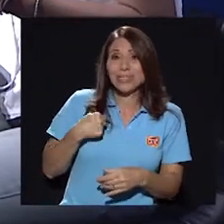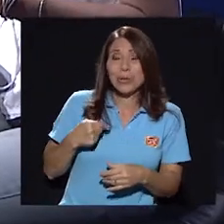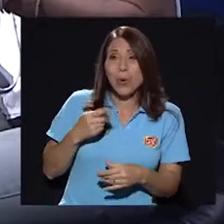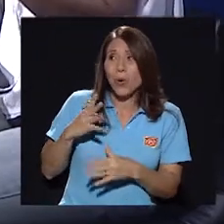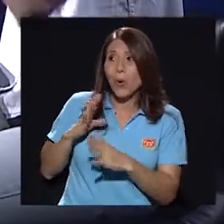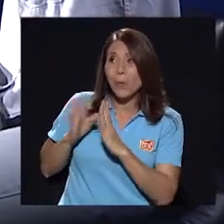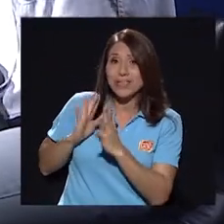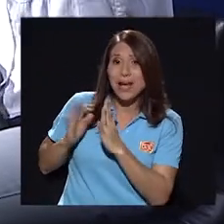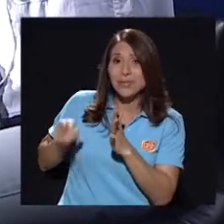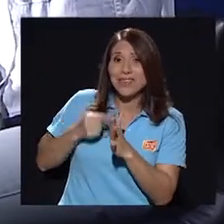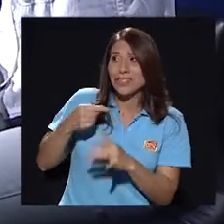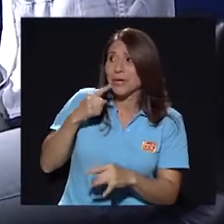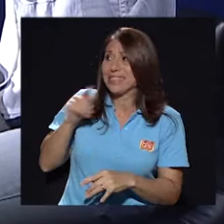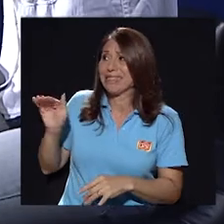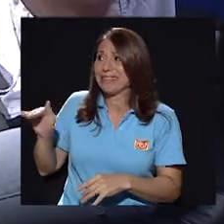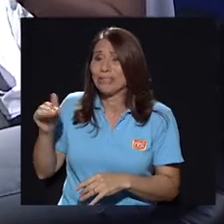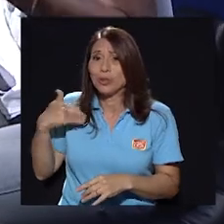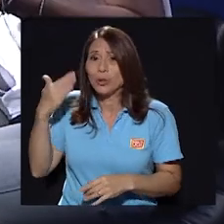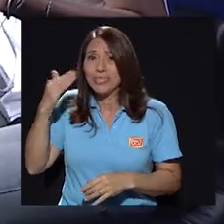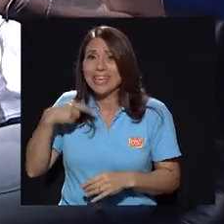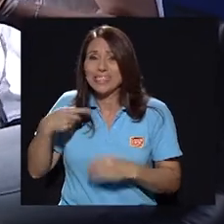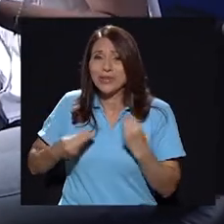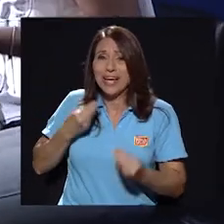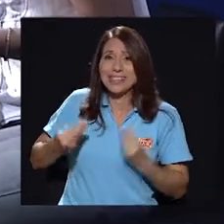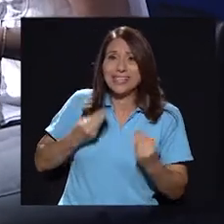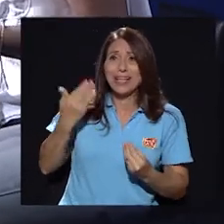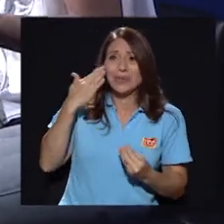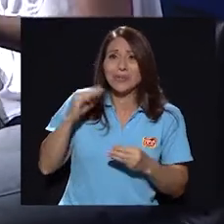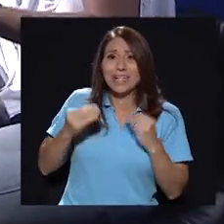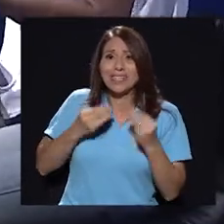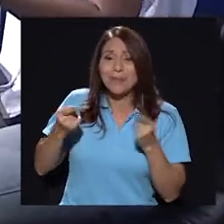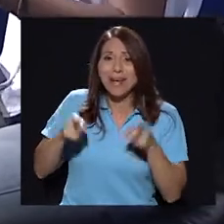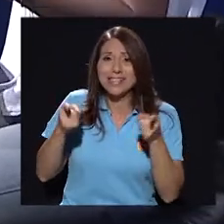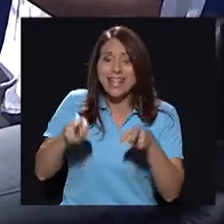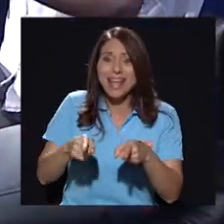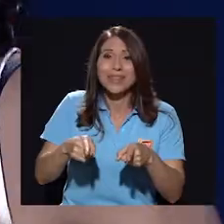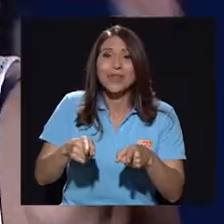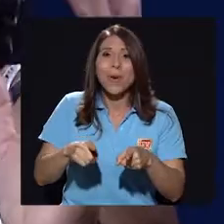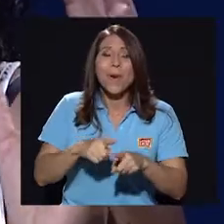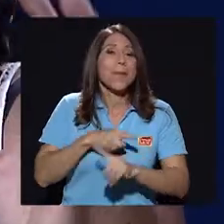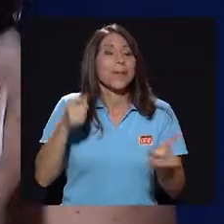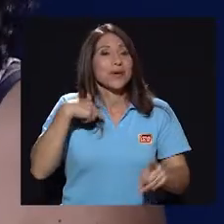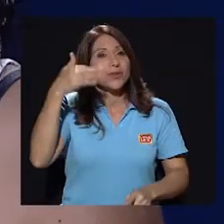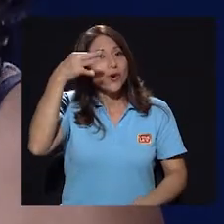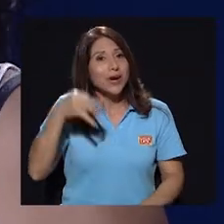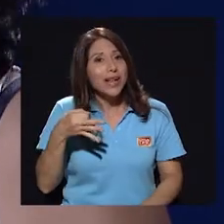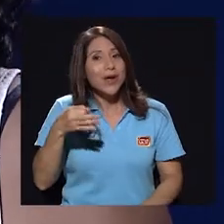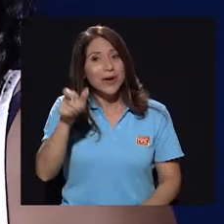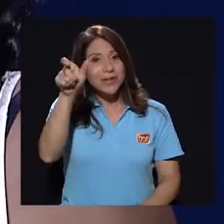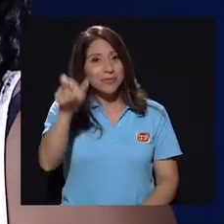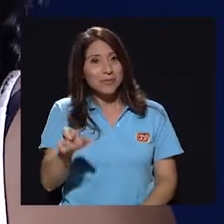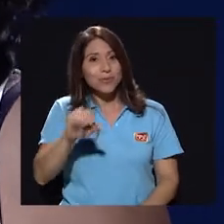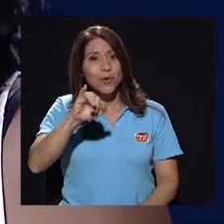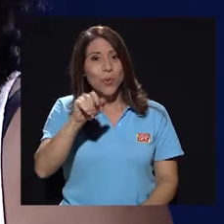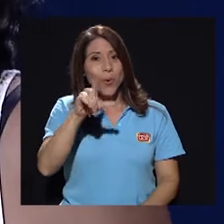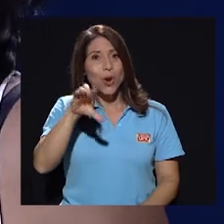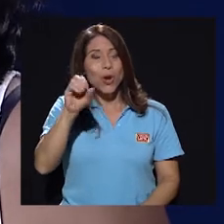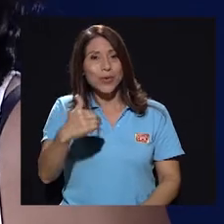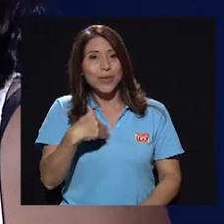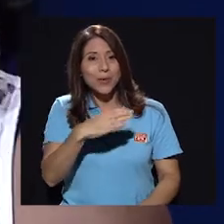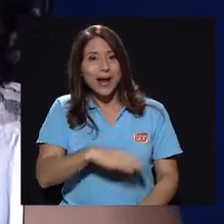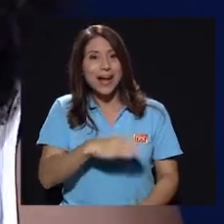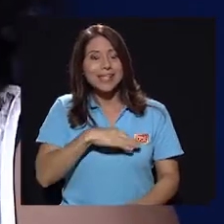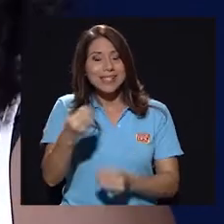conversábamos y decíamos, o sea, Nati, yo no sé qué estoy haciendo, no sé qué está pasando, ¿sí? Pero creo que Julio tiene también una